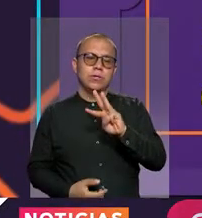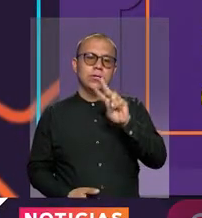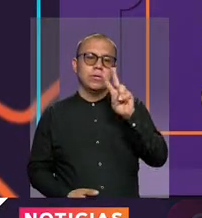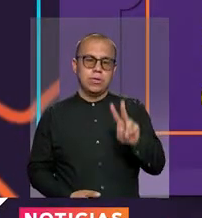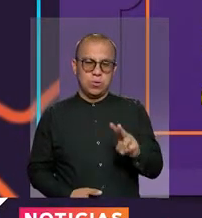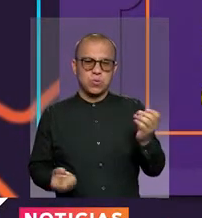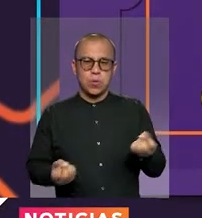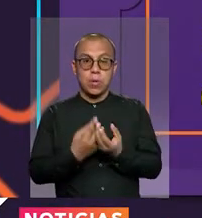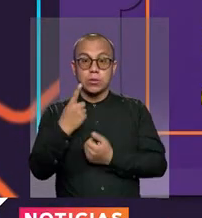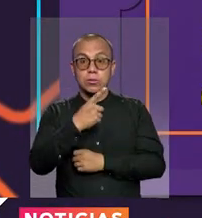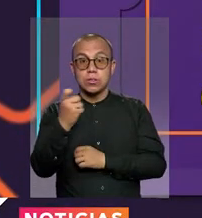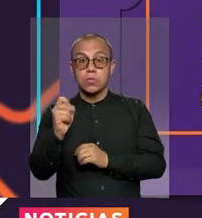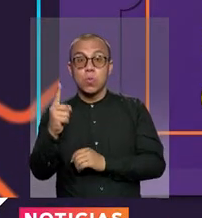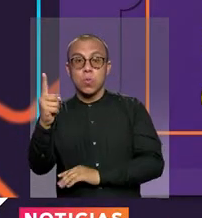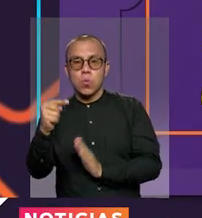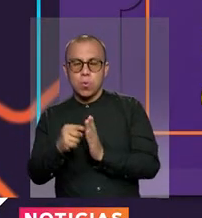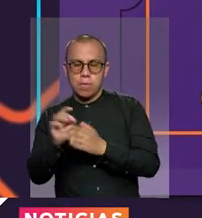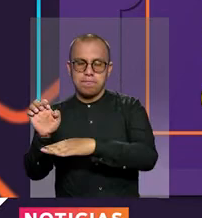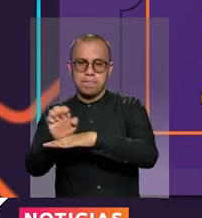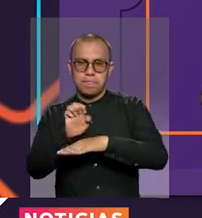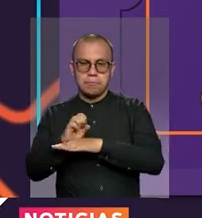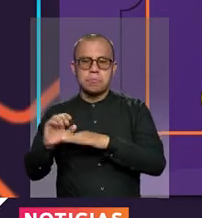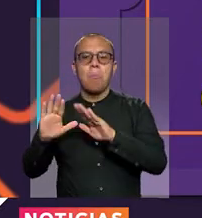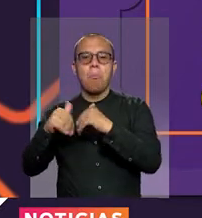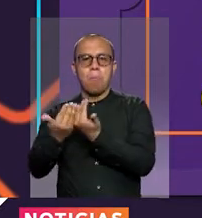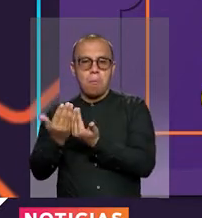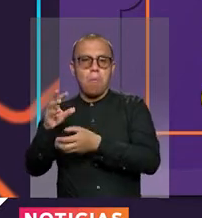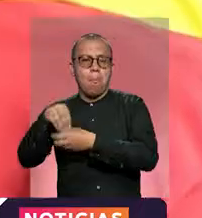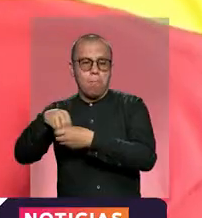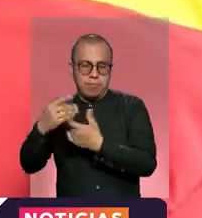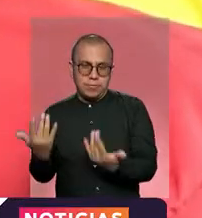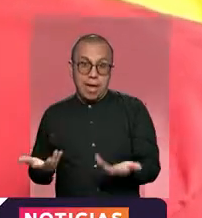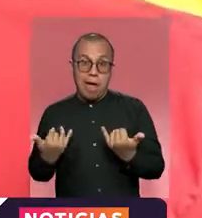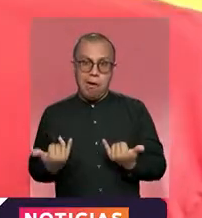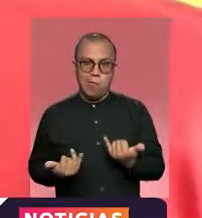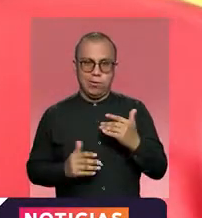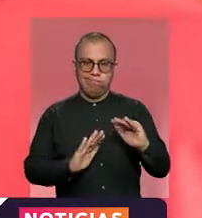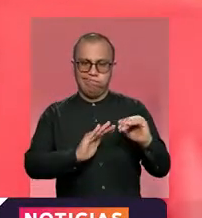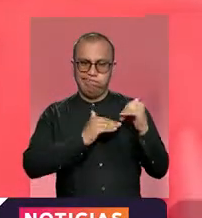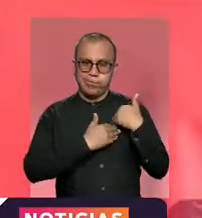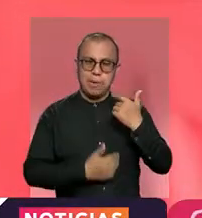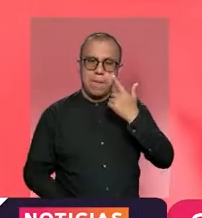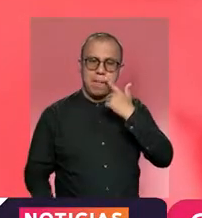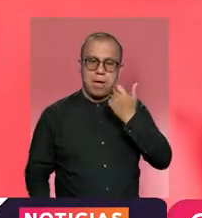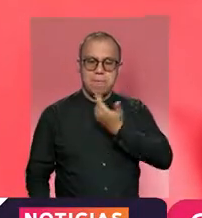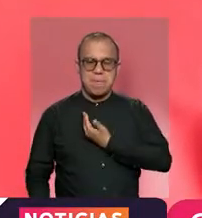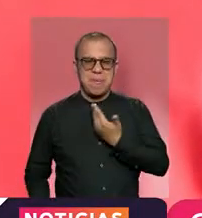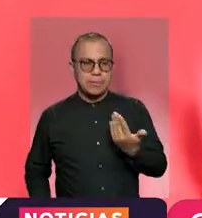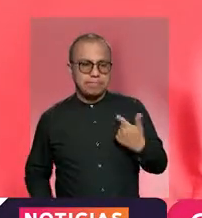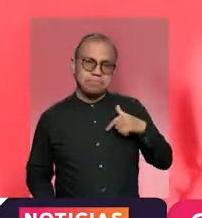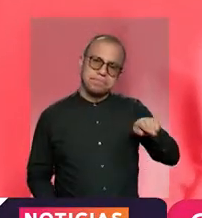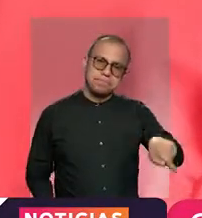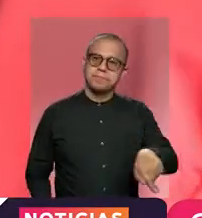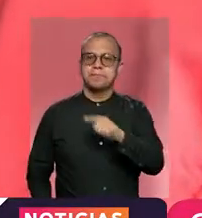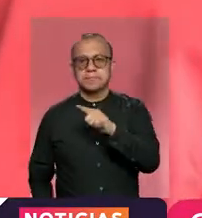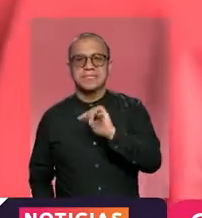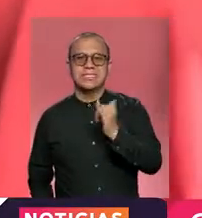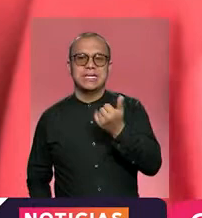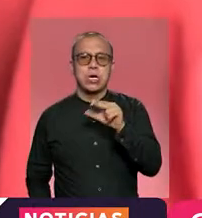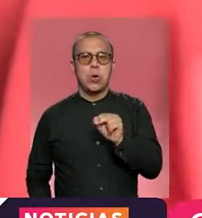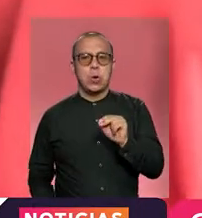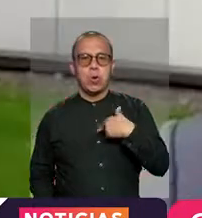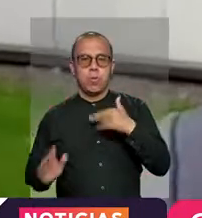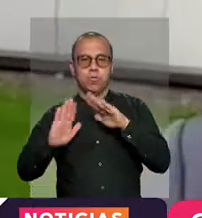101 sedes con 21.381 estudiantes. En manos de los padres continúa la decisión de enviar o no a sus hijos a los centros